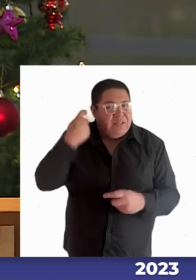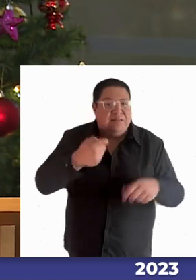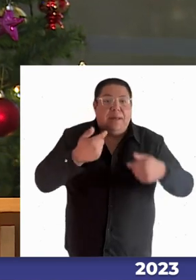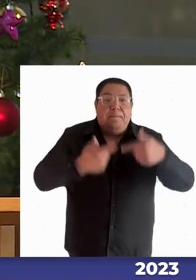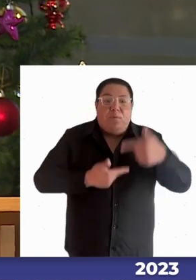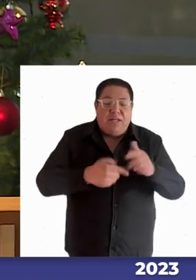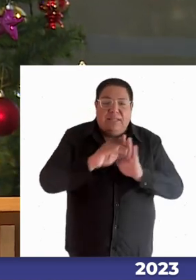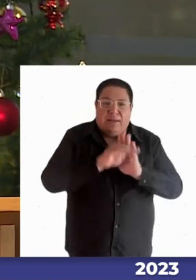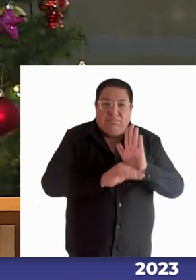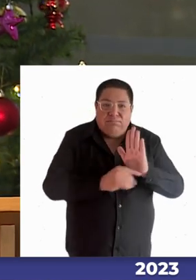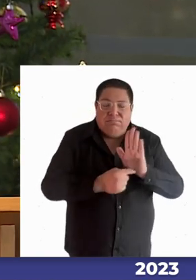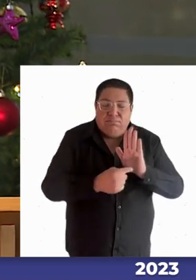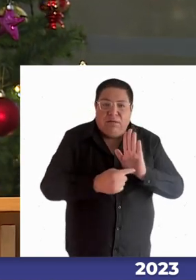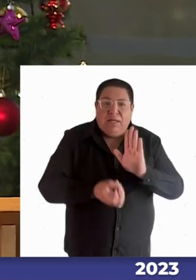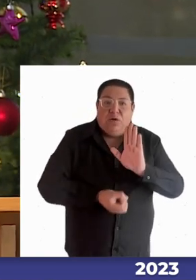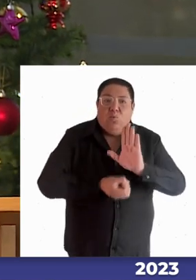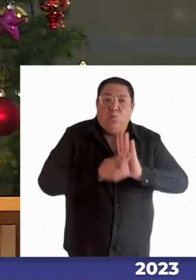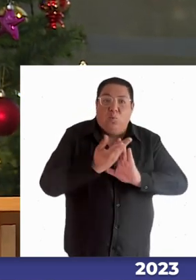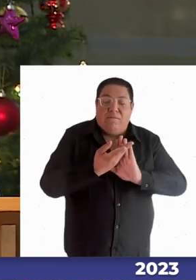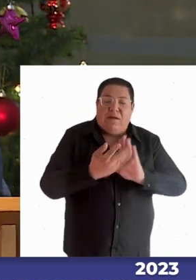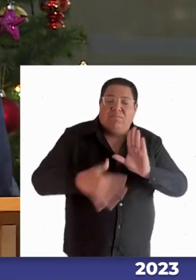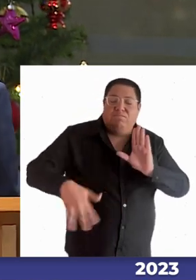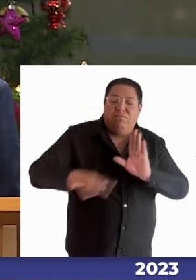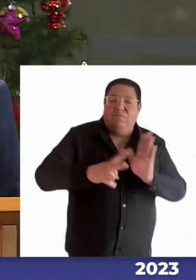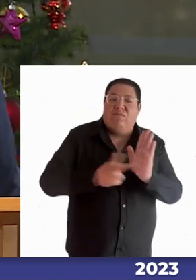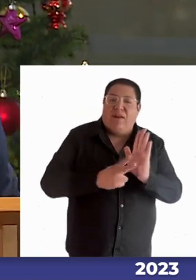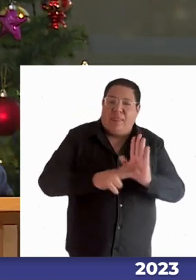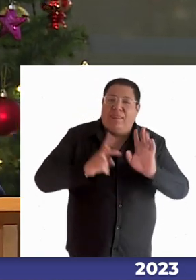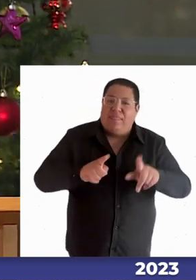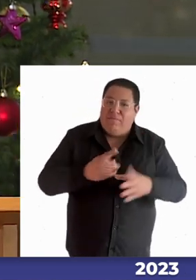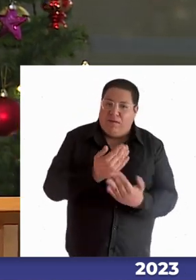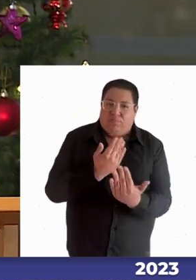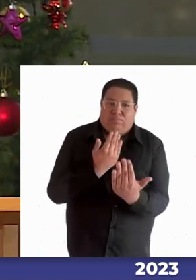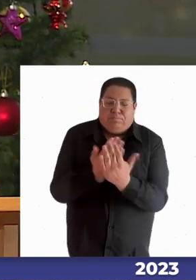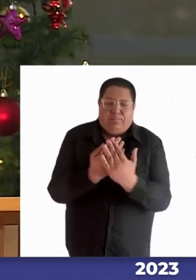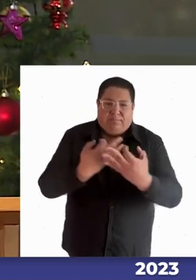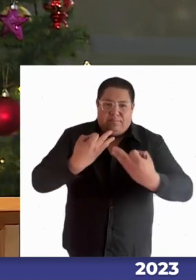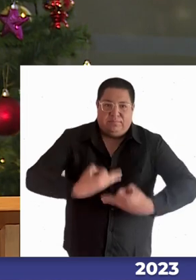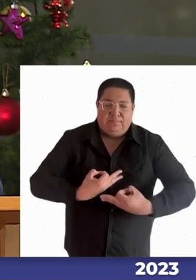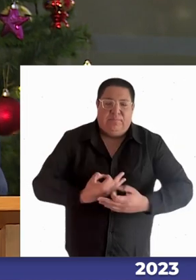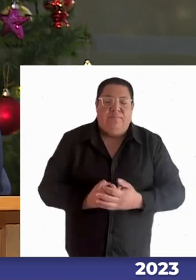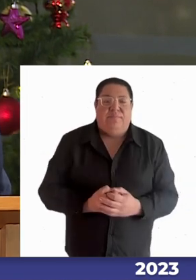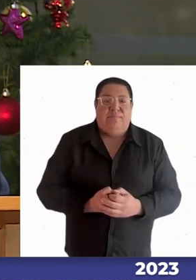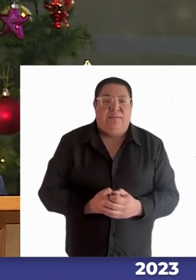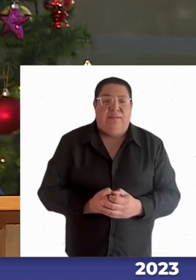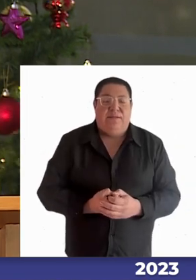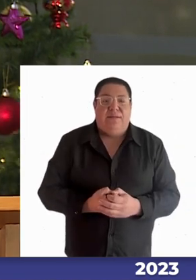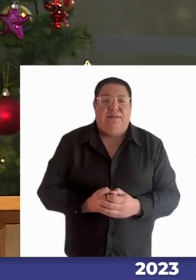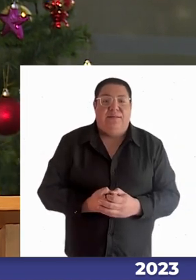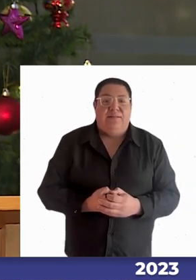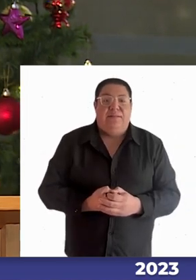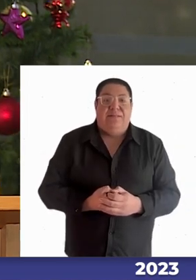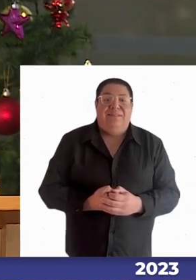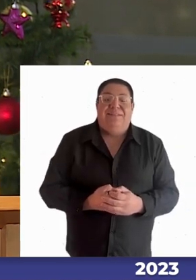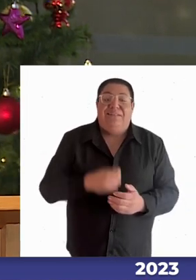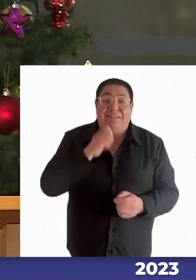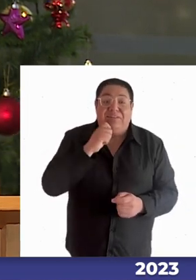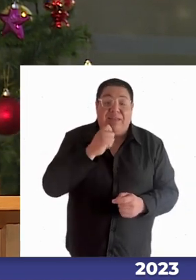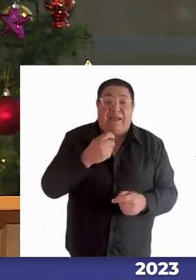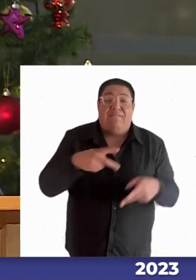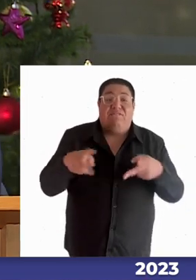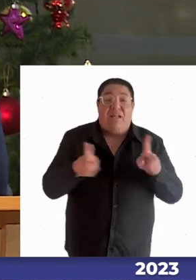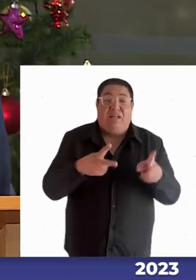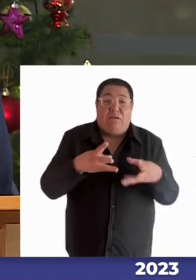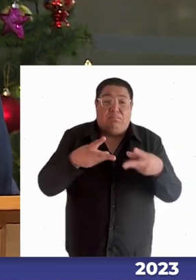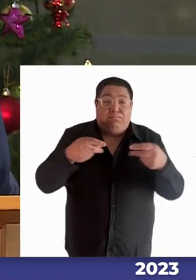las nuevas realidades que como sociedad debemos enfrentar y son palabras que afortunadamente no se las lleva el viento que son tratan de